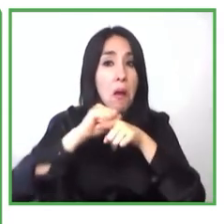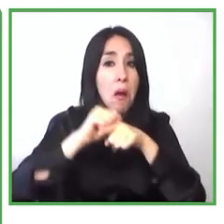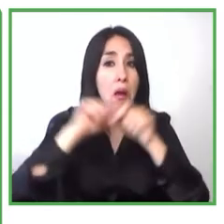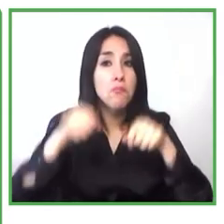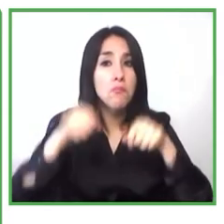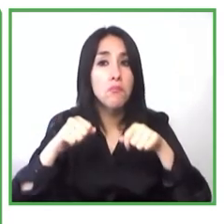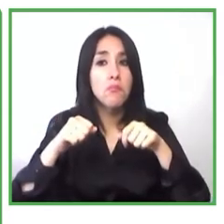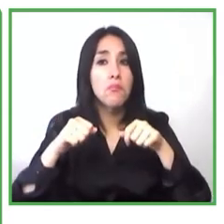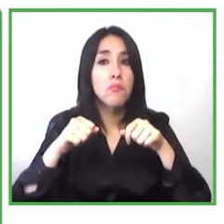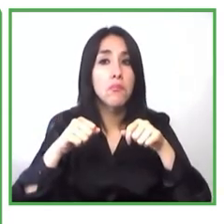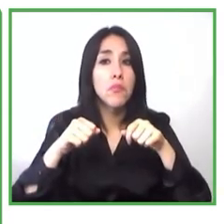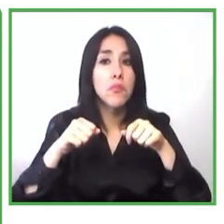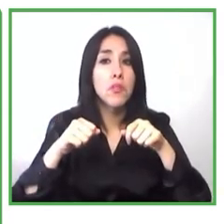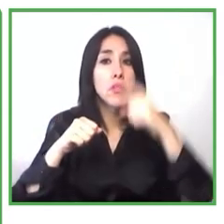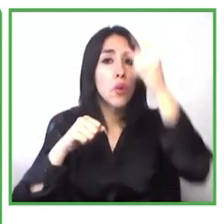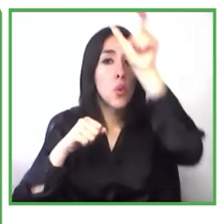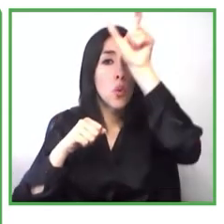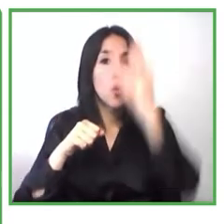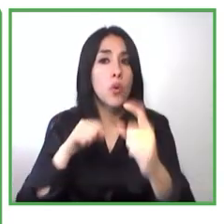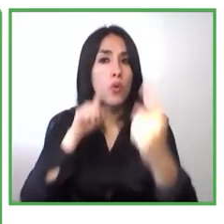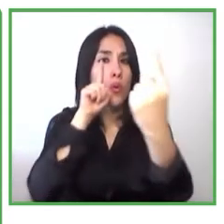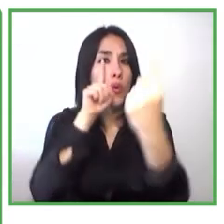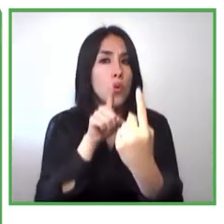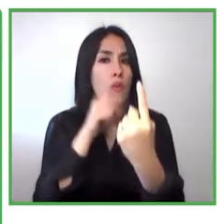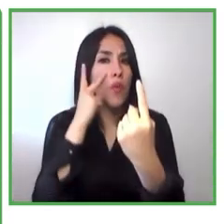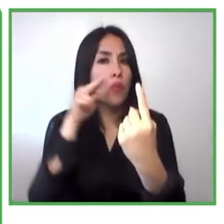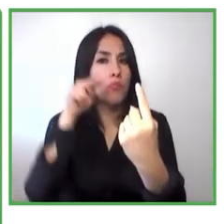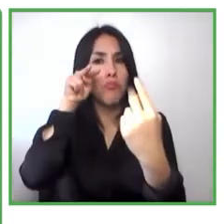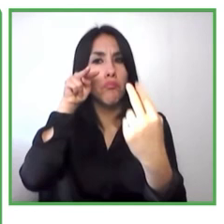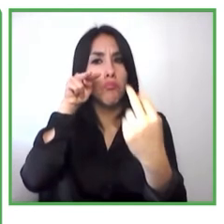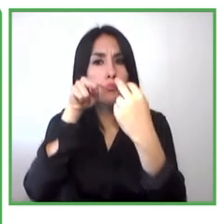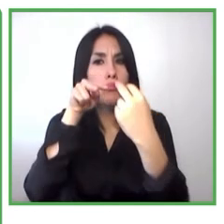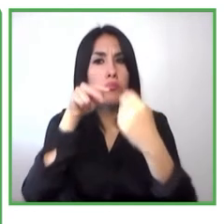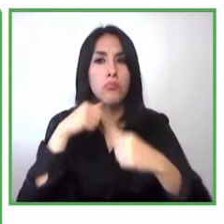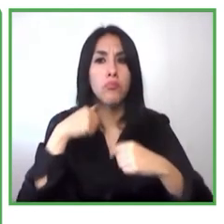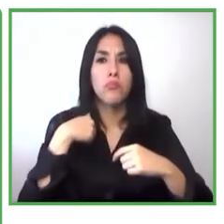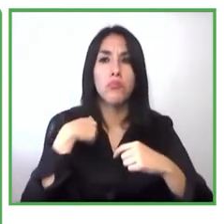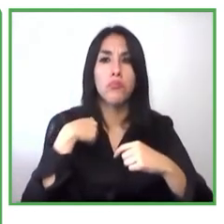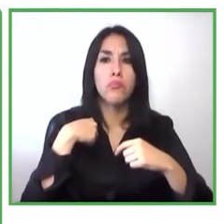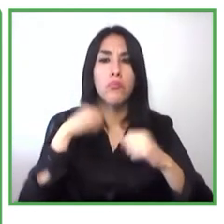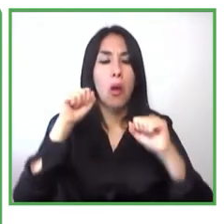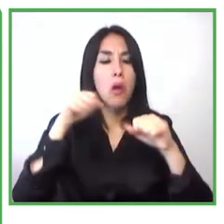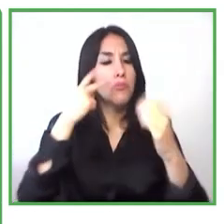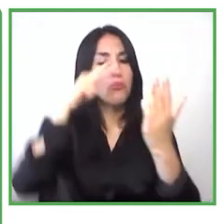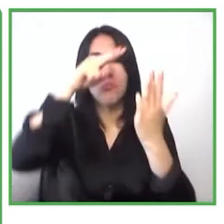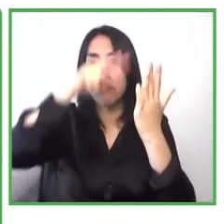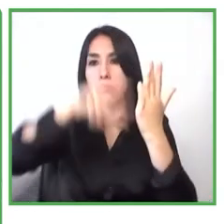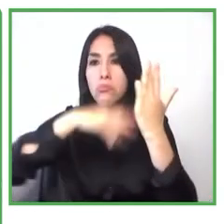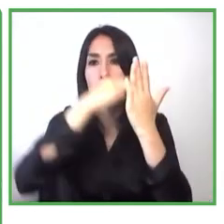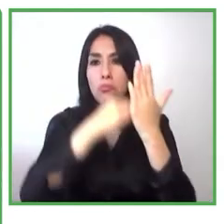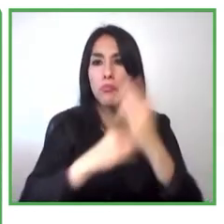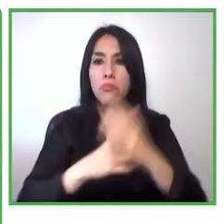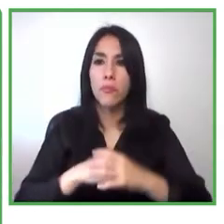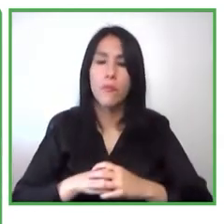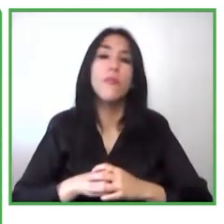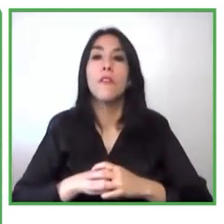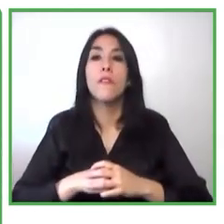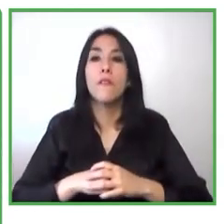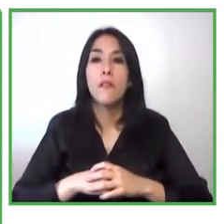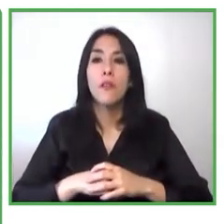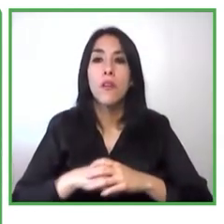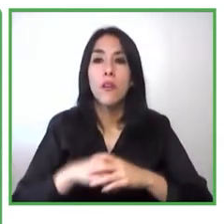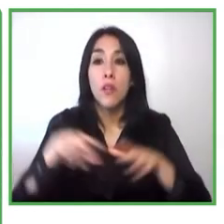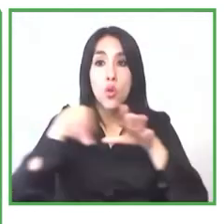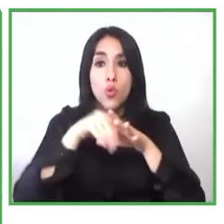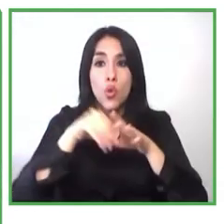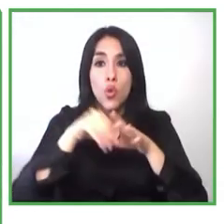y esto encontramos que es un tremendo aporte para la inclusión real en cualquier programa de formación para el emprendimiento y ayuda a las